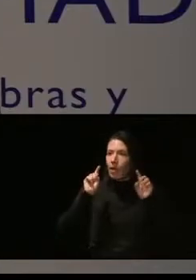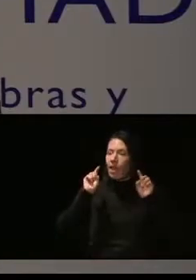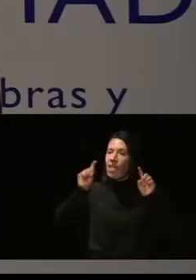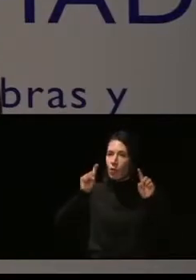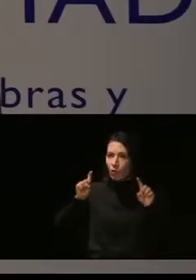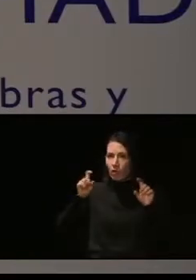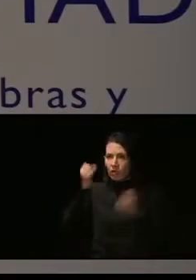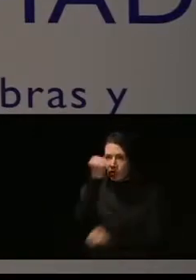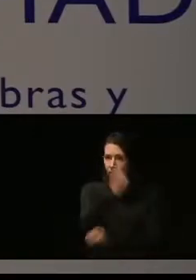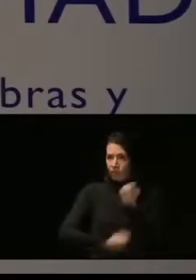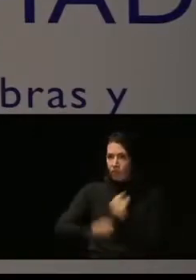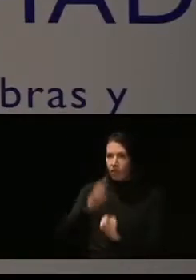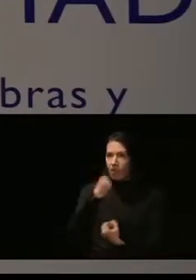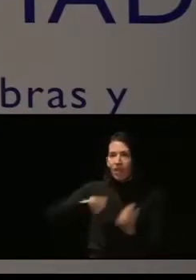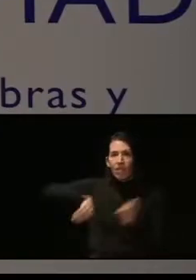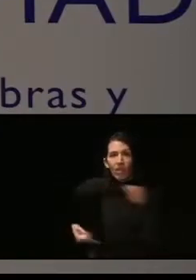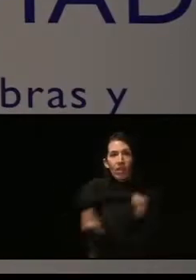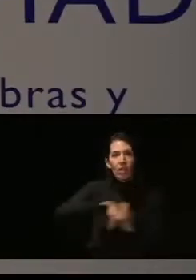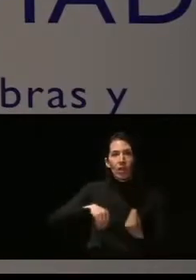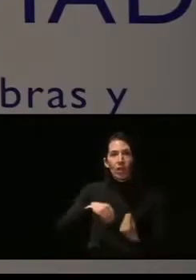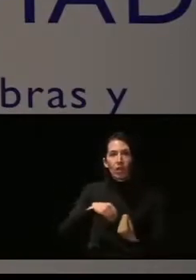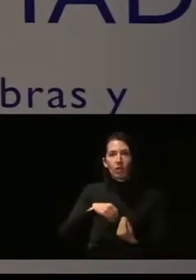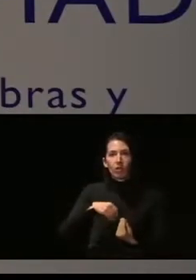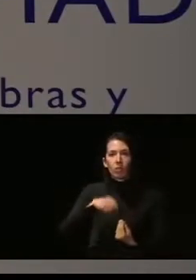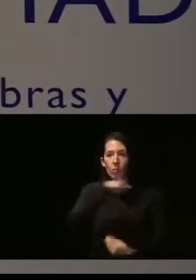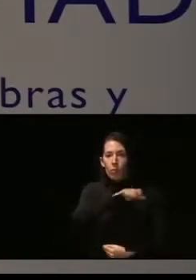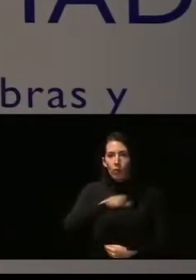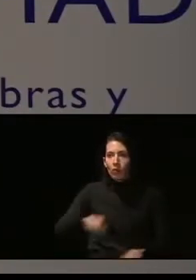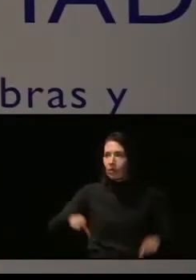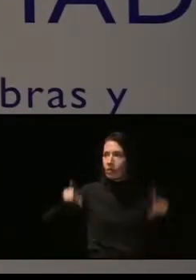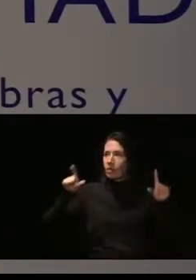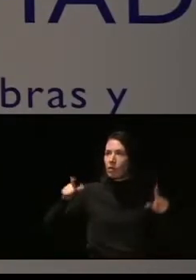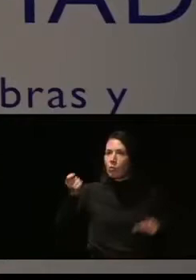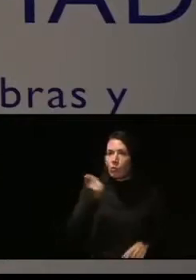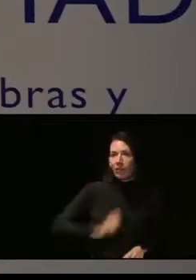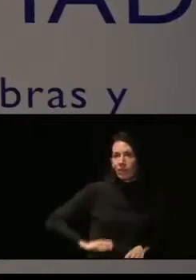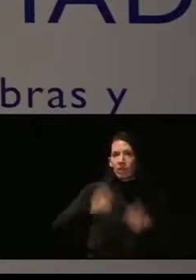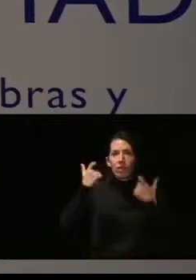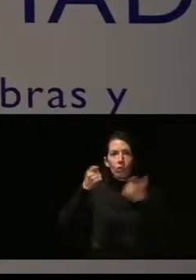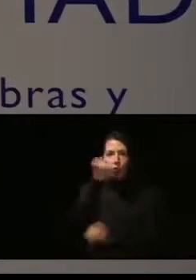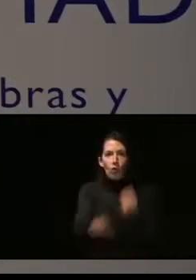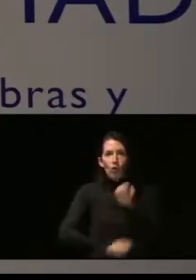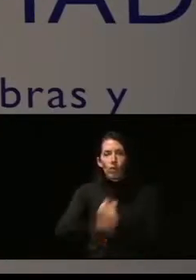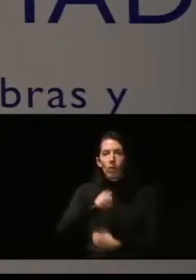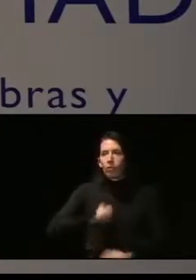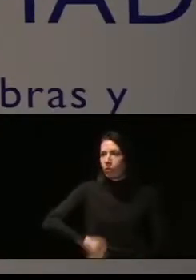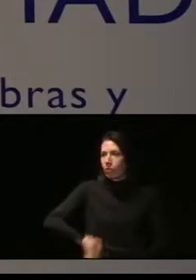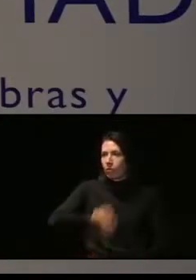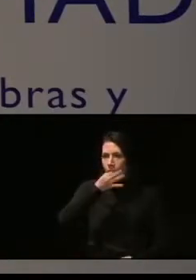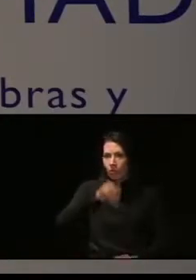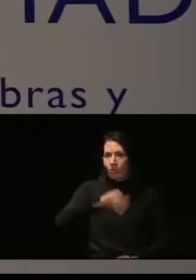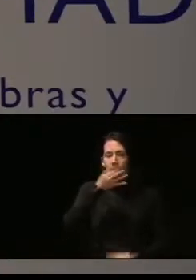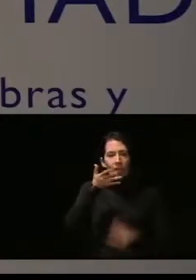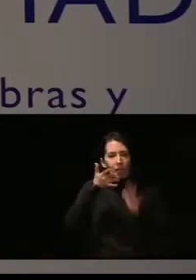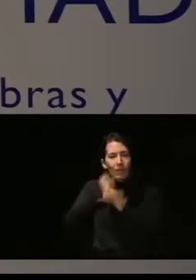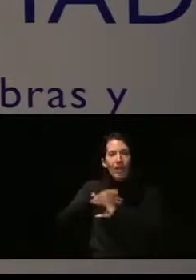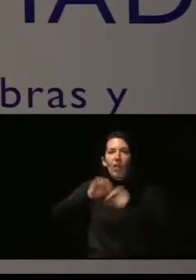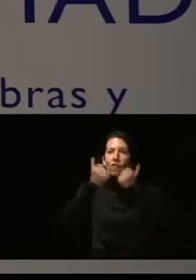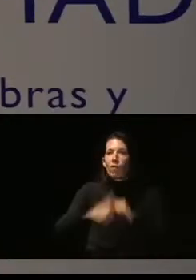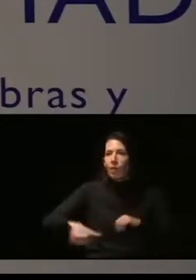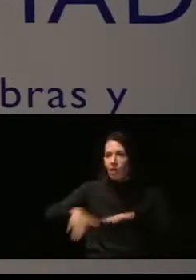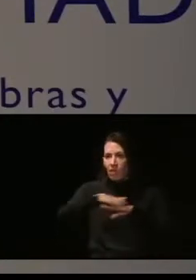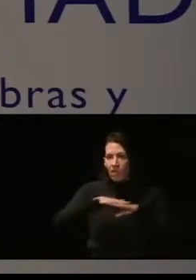profesionales del sector económico, pues, exponen y explican de manera básica, pues, cuáles son los